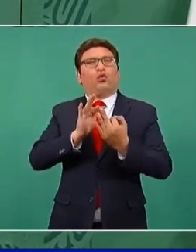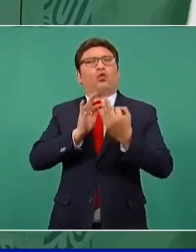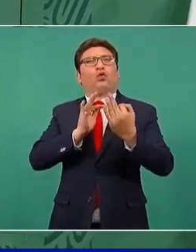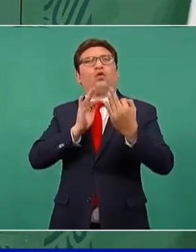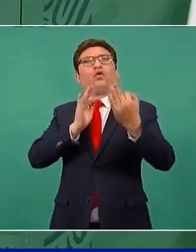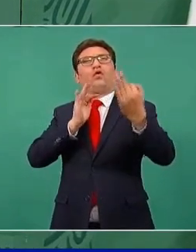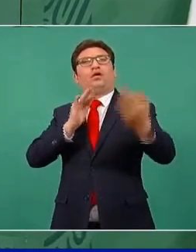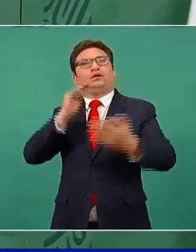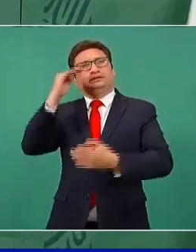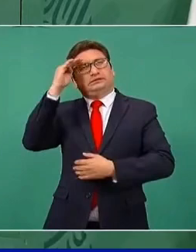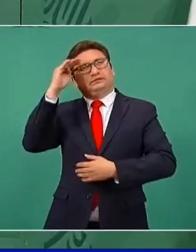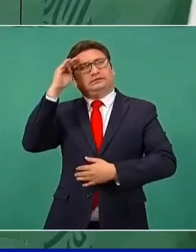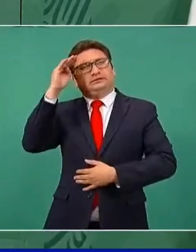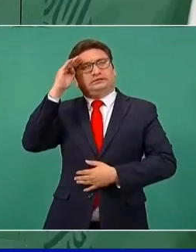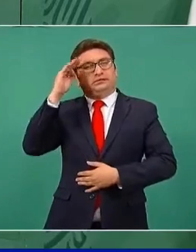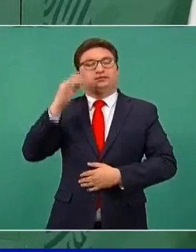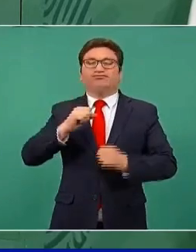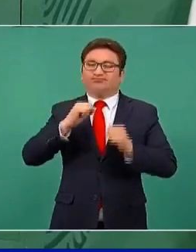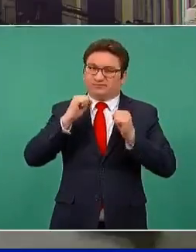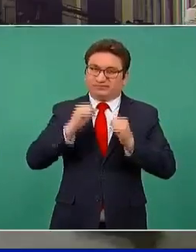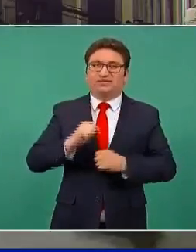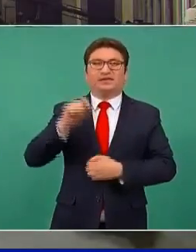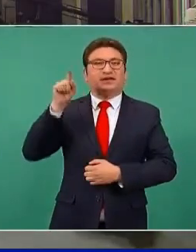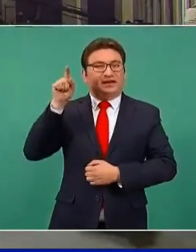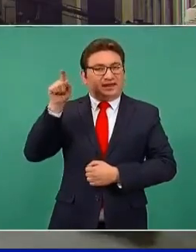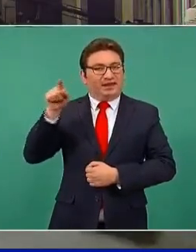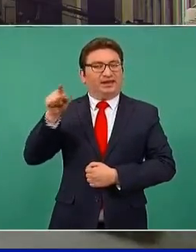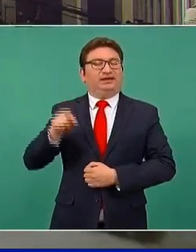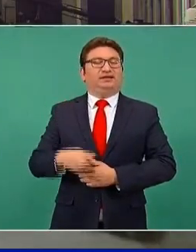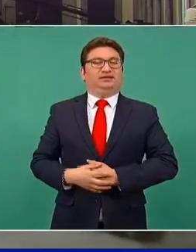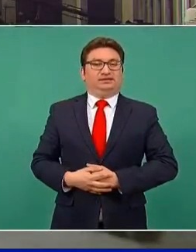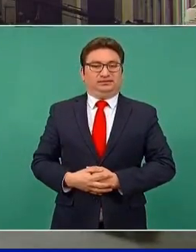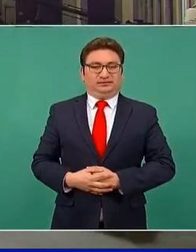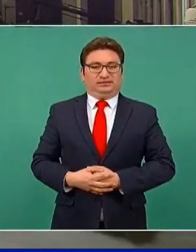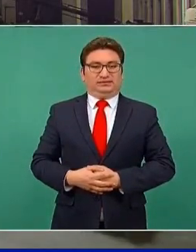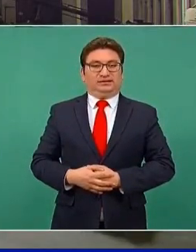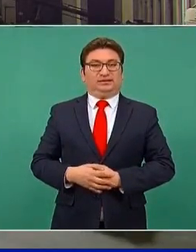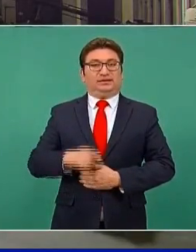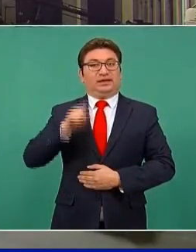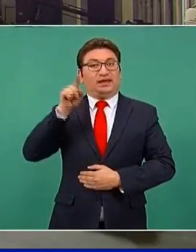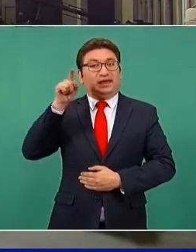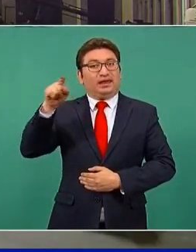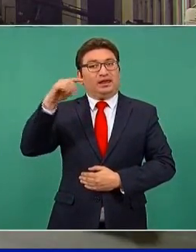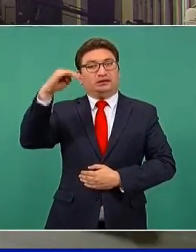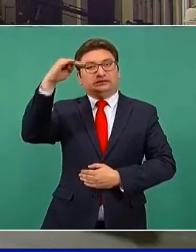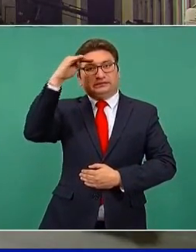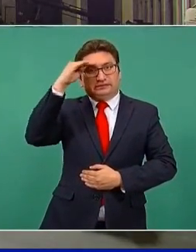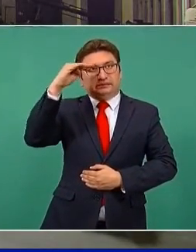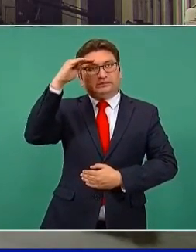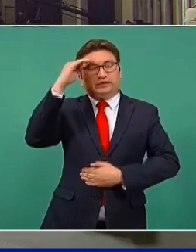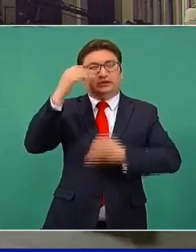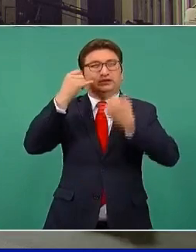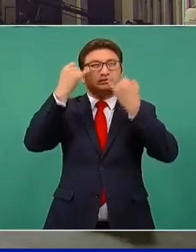ya estoy seguro de que están imaginando